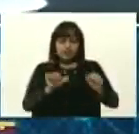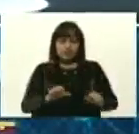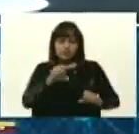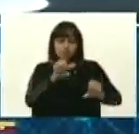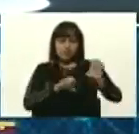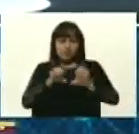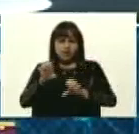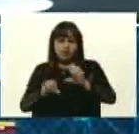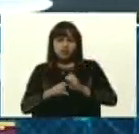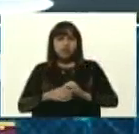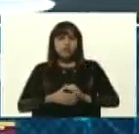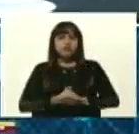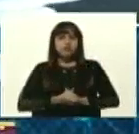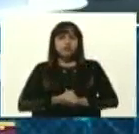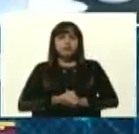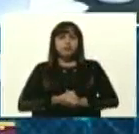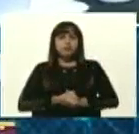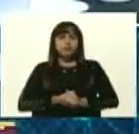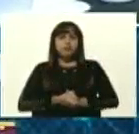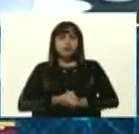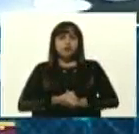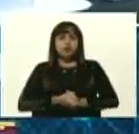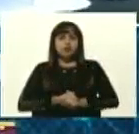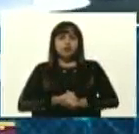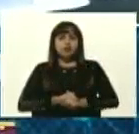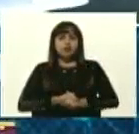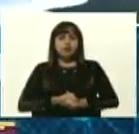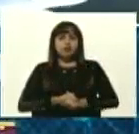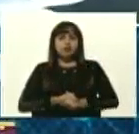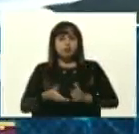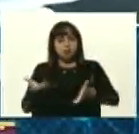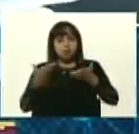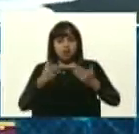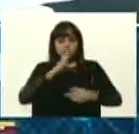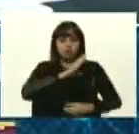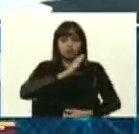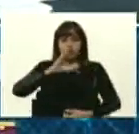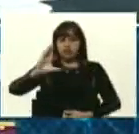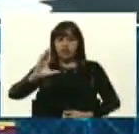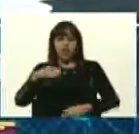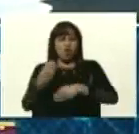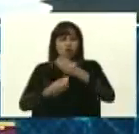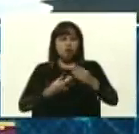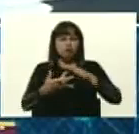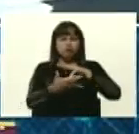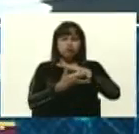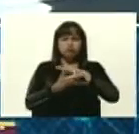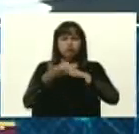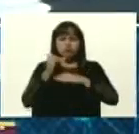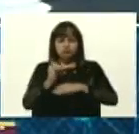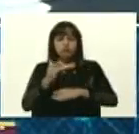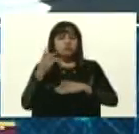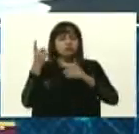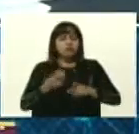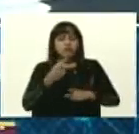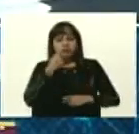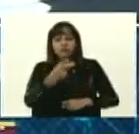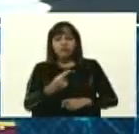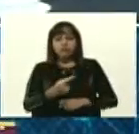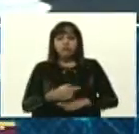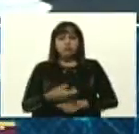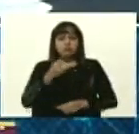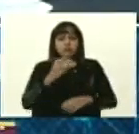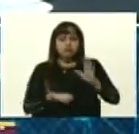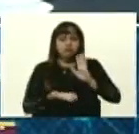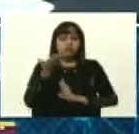serológico no solo es que nos da soberanía, soberanía tecnológica porque lo tenemos que decir, tiene una